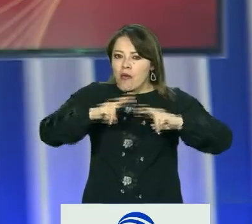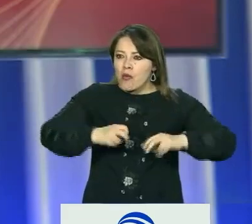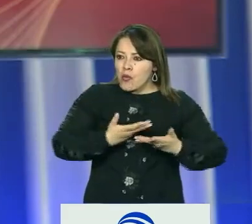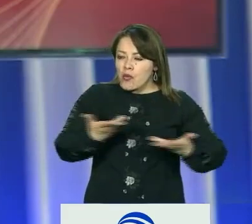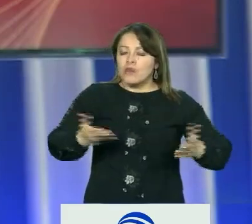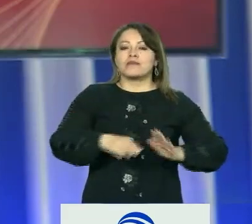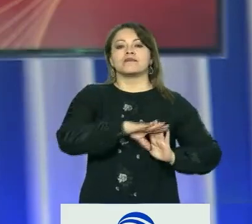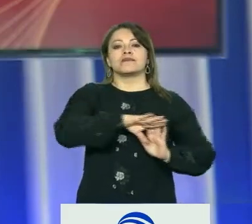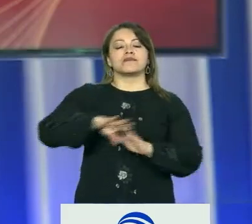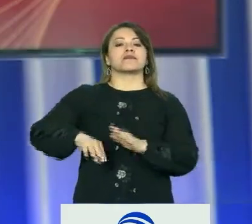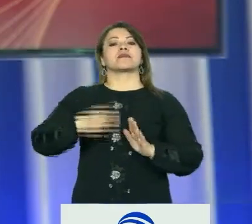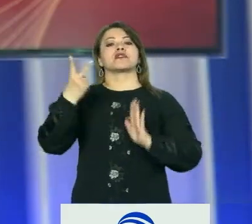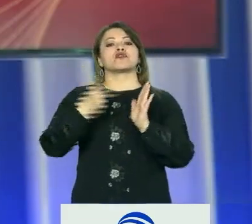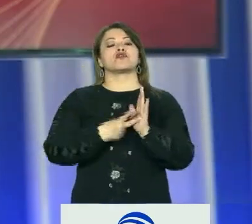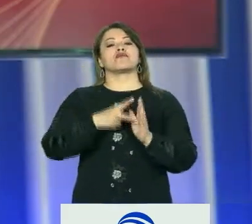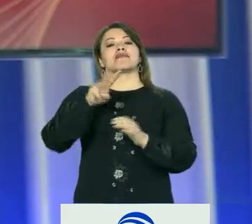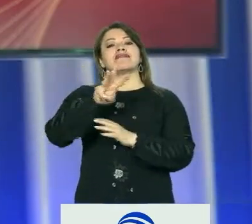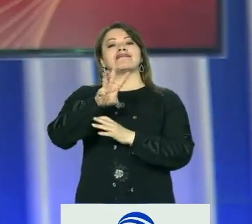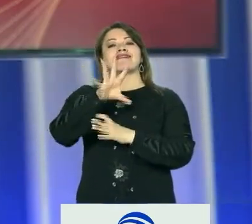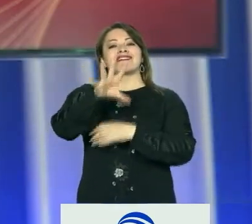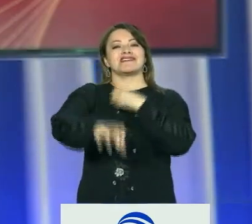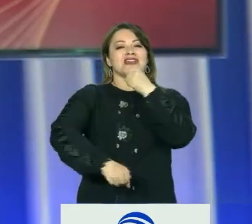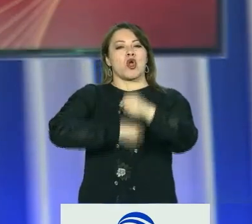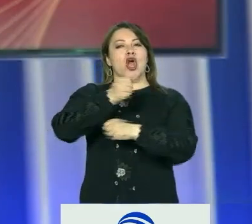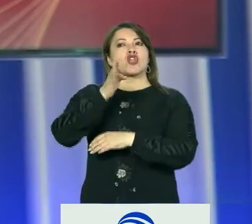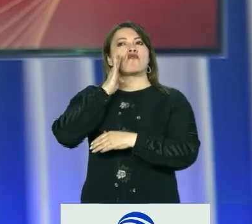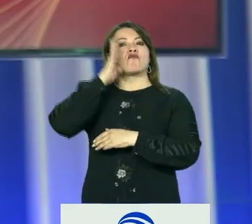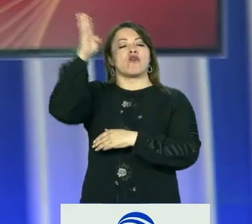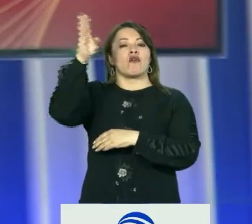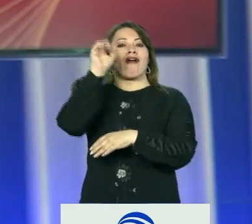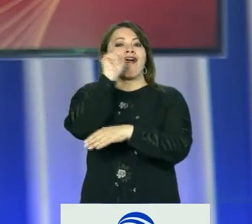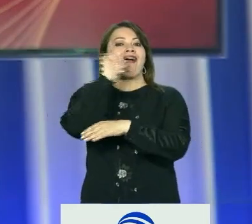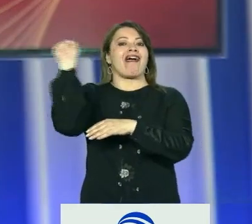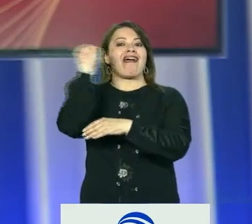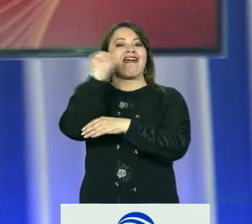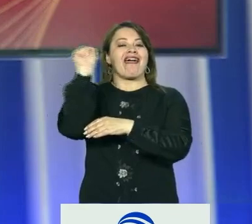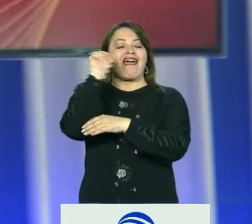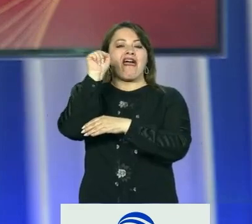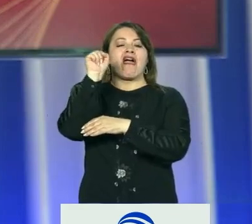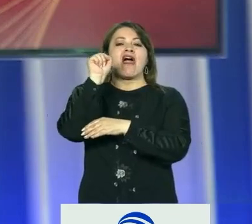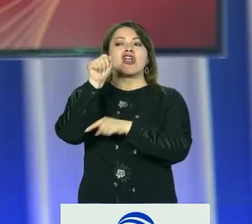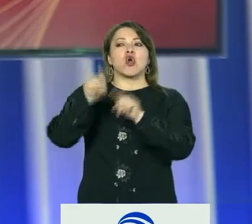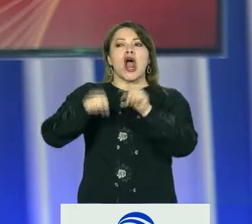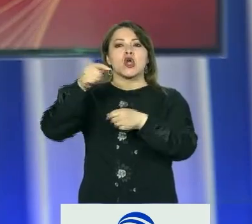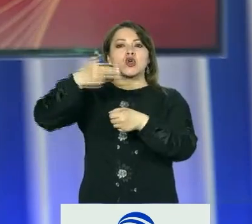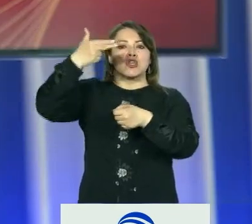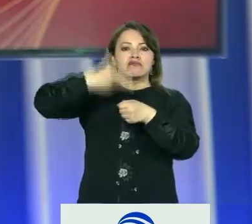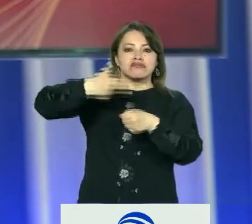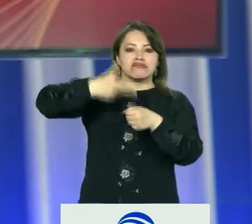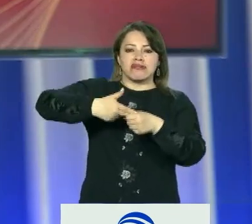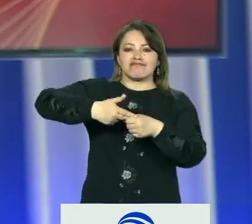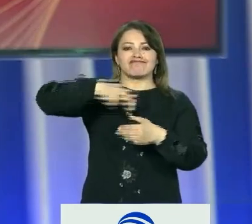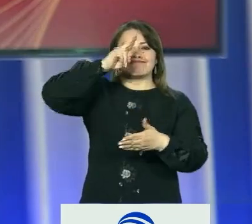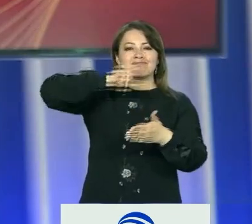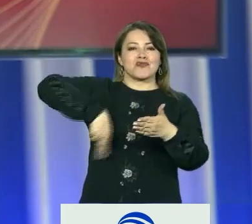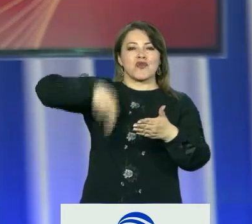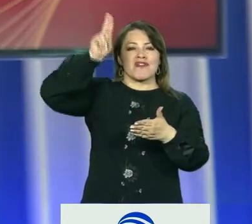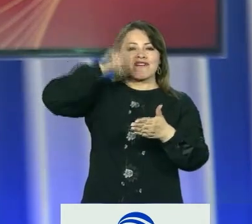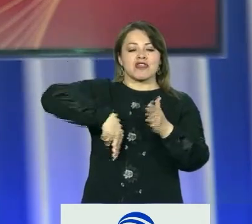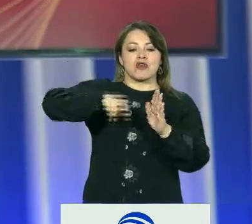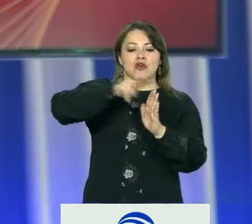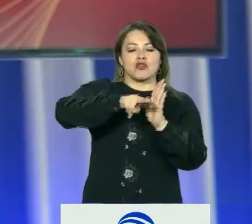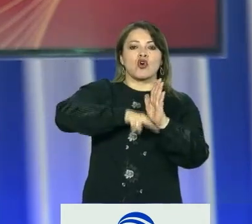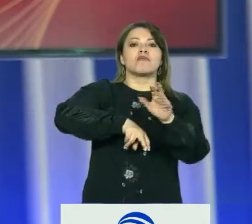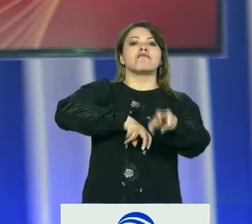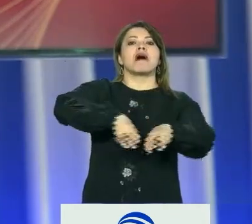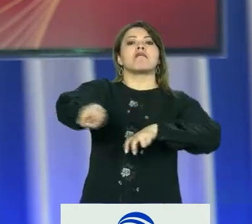Para el 2035 se prohibirán los vehículos de combustión en Bogotá. La medida responde a la política de movilidad motorizada